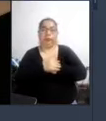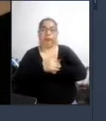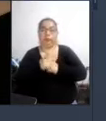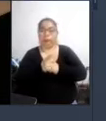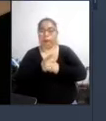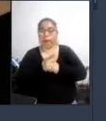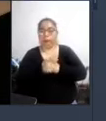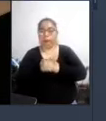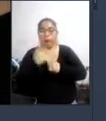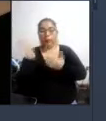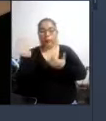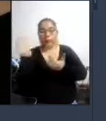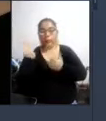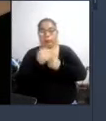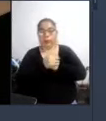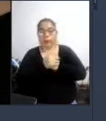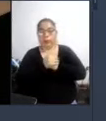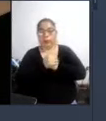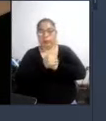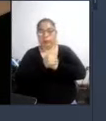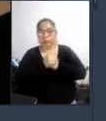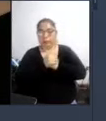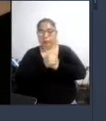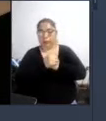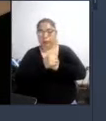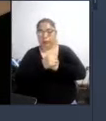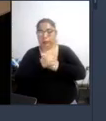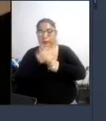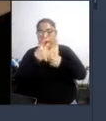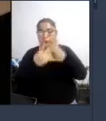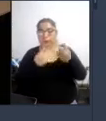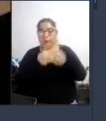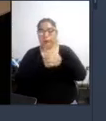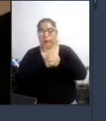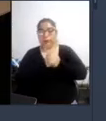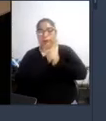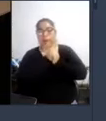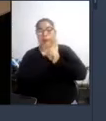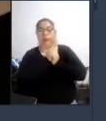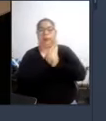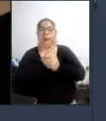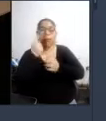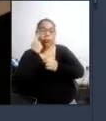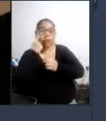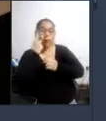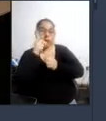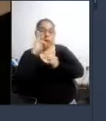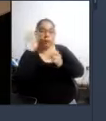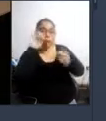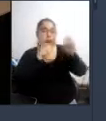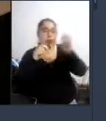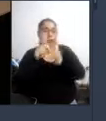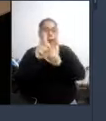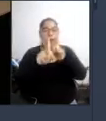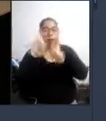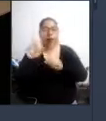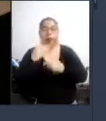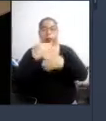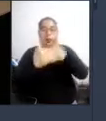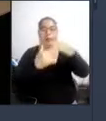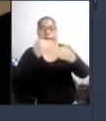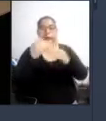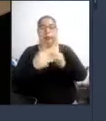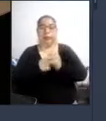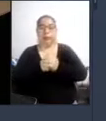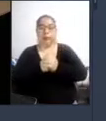a esperar tener mayores acercamientos con ustedes para poder ir conociendo sus opiniones respecto de lo que vamos avanzando a nivel nacional